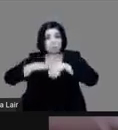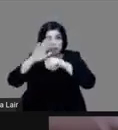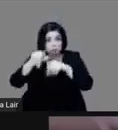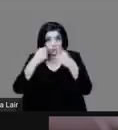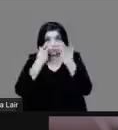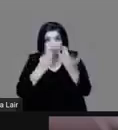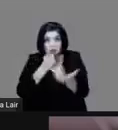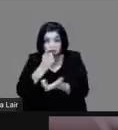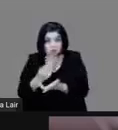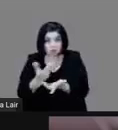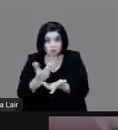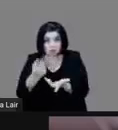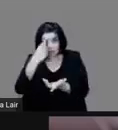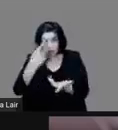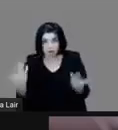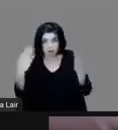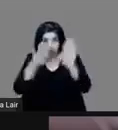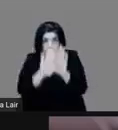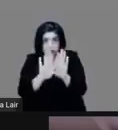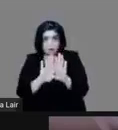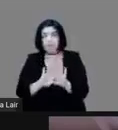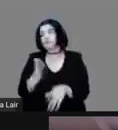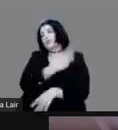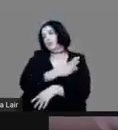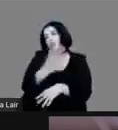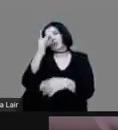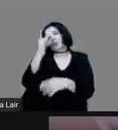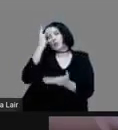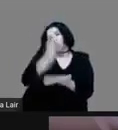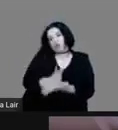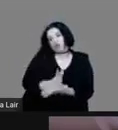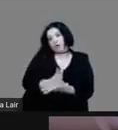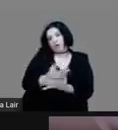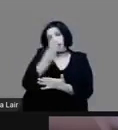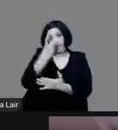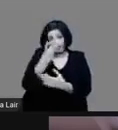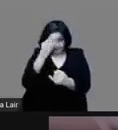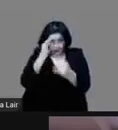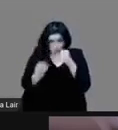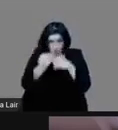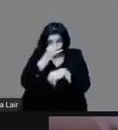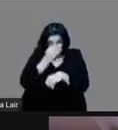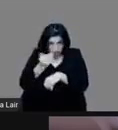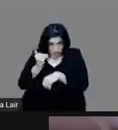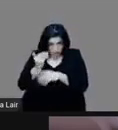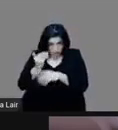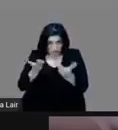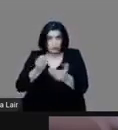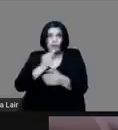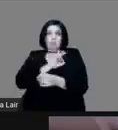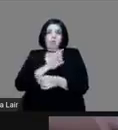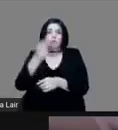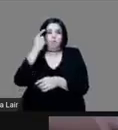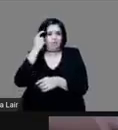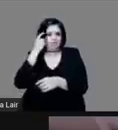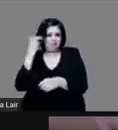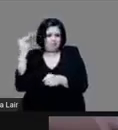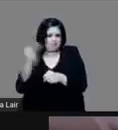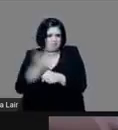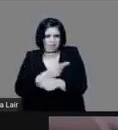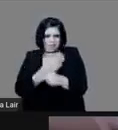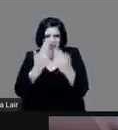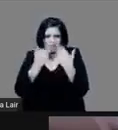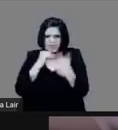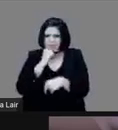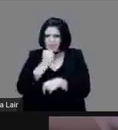para cerrar esta sesión bueno únicamente haciendo hincapié en esto último podemos pensar bueno que hubiera ocurrido